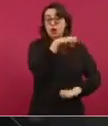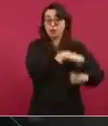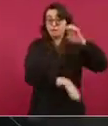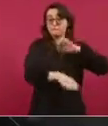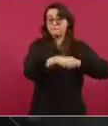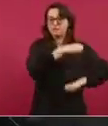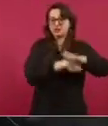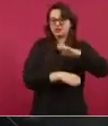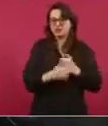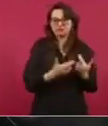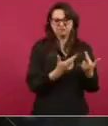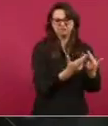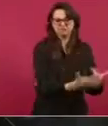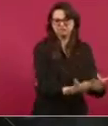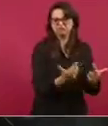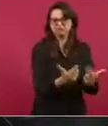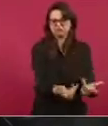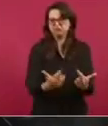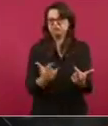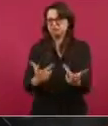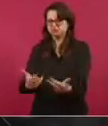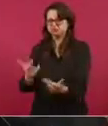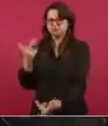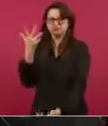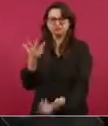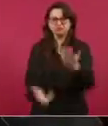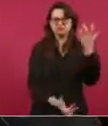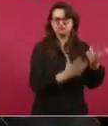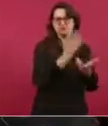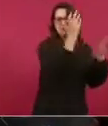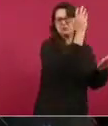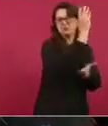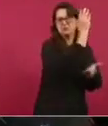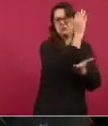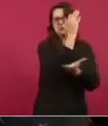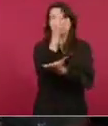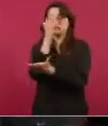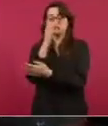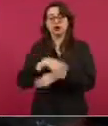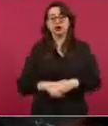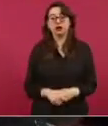Y cuando se trata de hacer una obra como el Tren Maya,